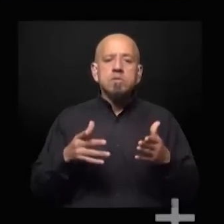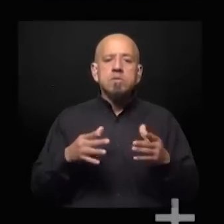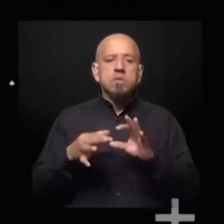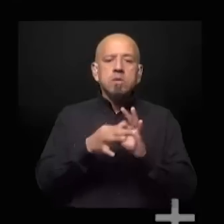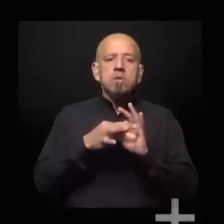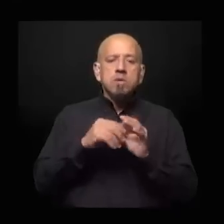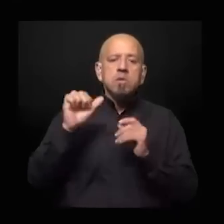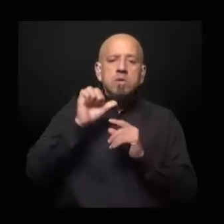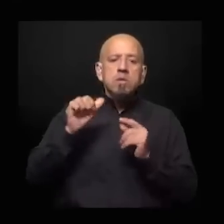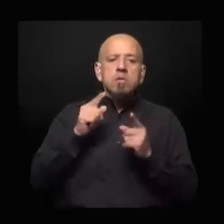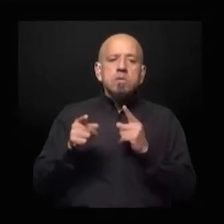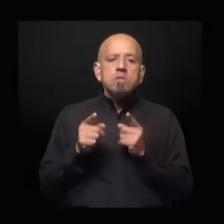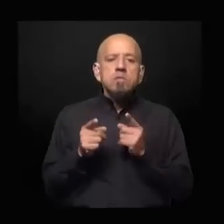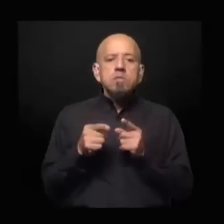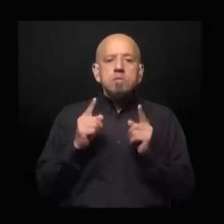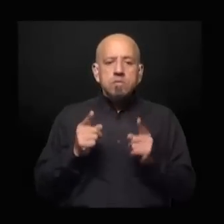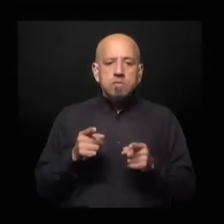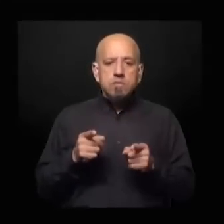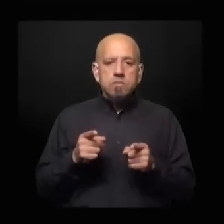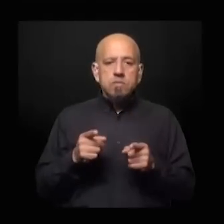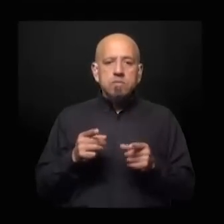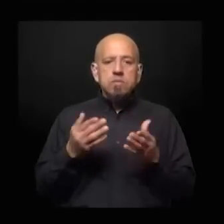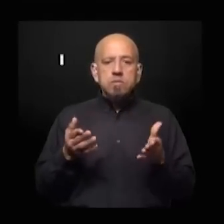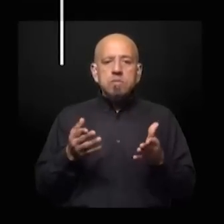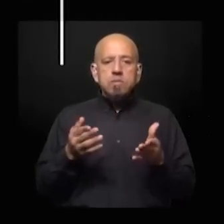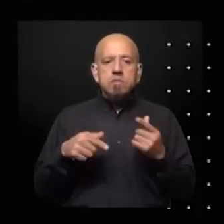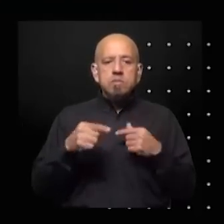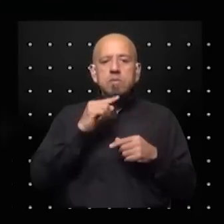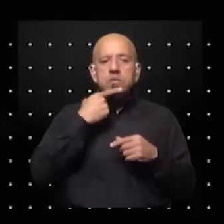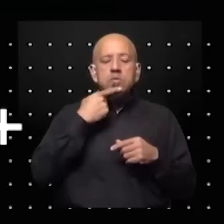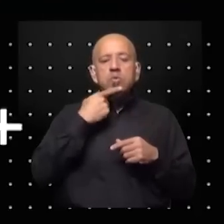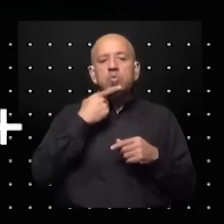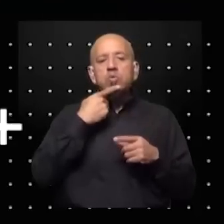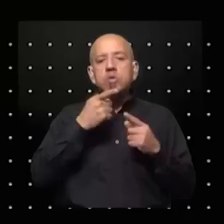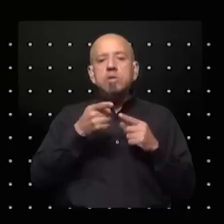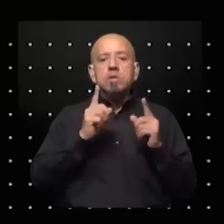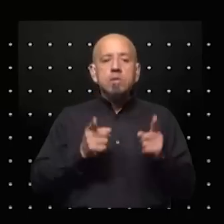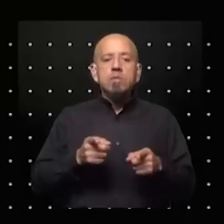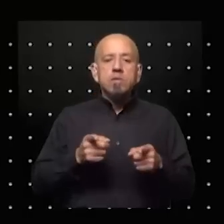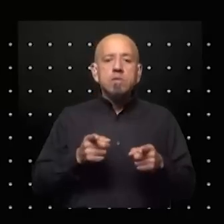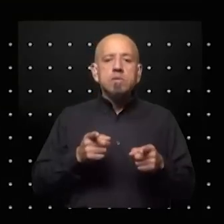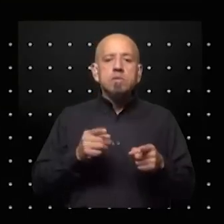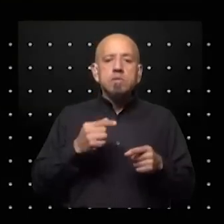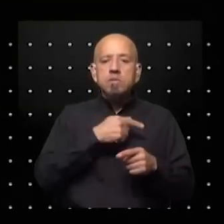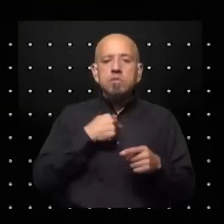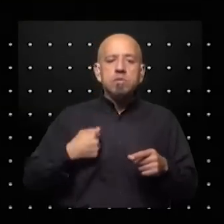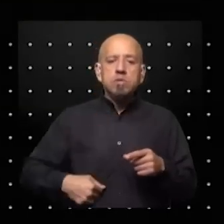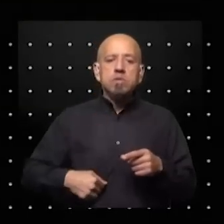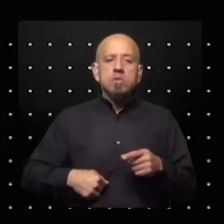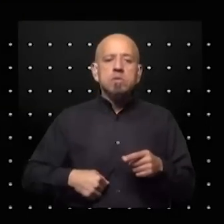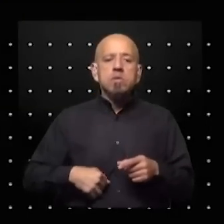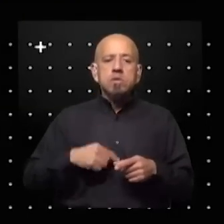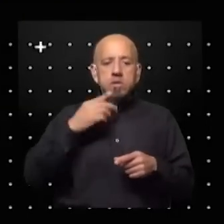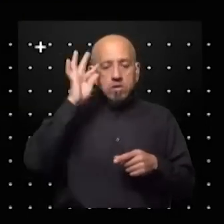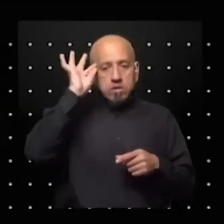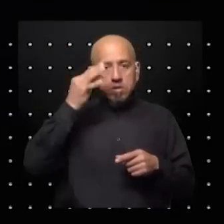Unión Europea, ¿no? Y eso también es parte de la agenda de Rusia y de agenda, seguramente, en menor medida, de China, ¿no? Creo que